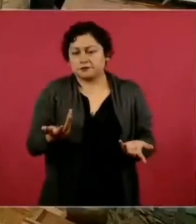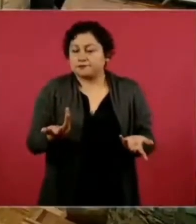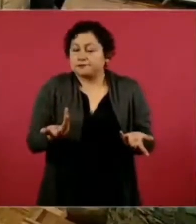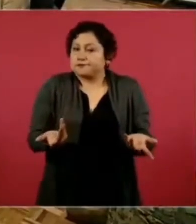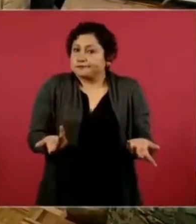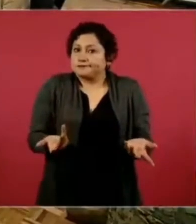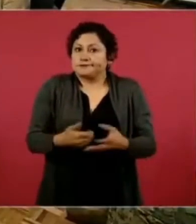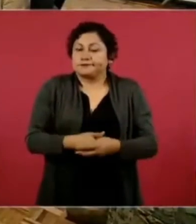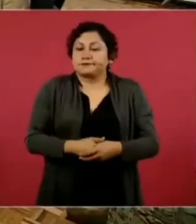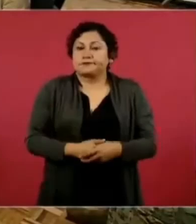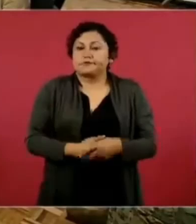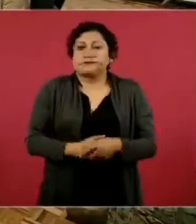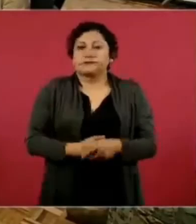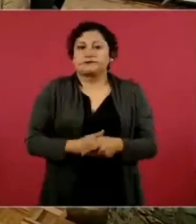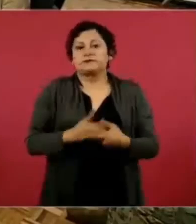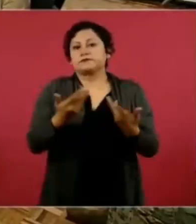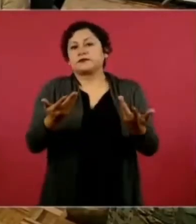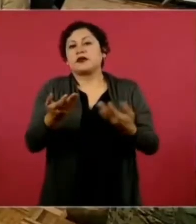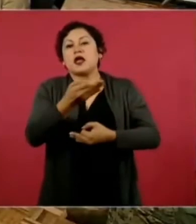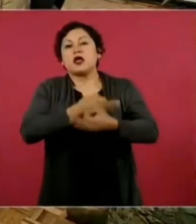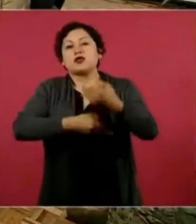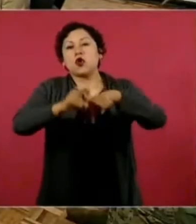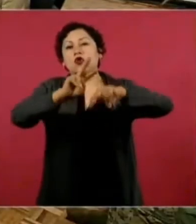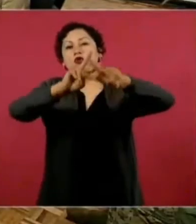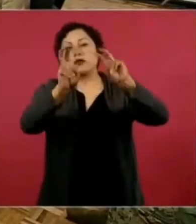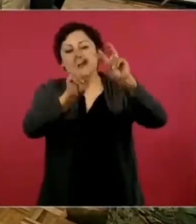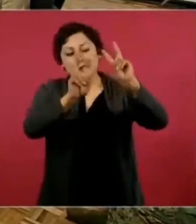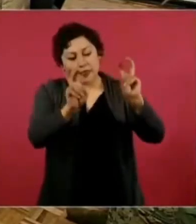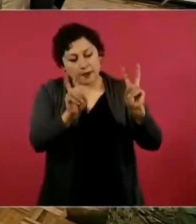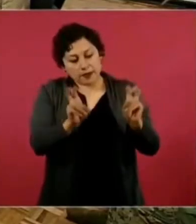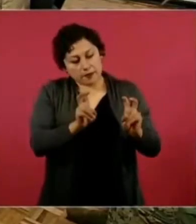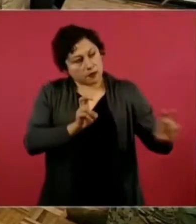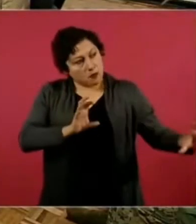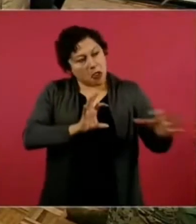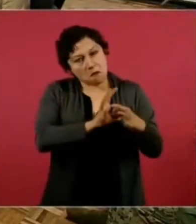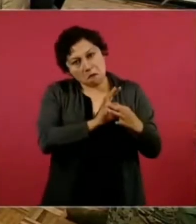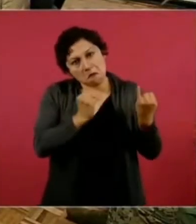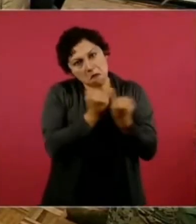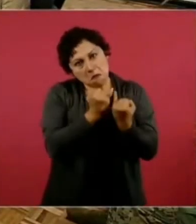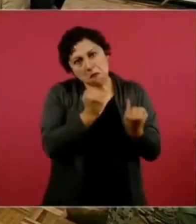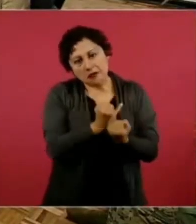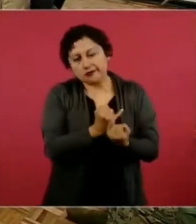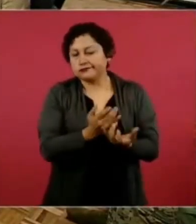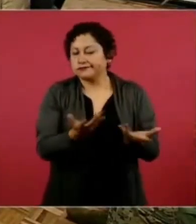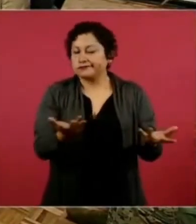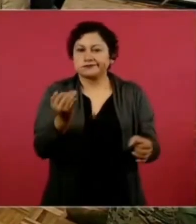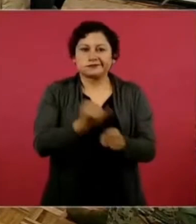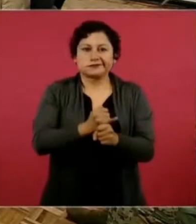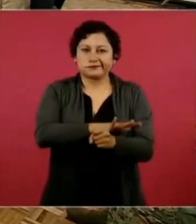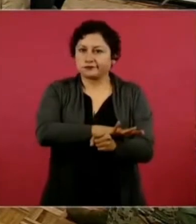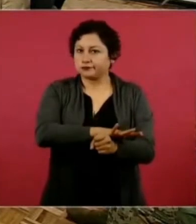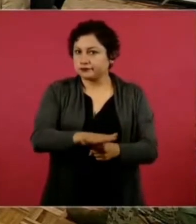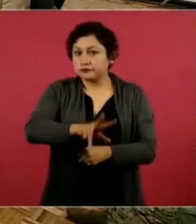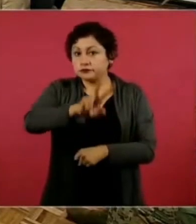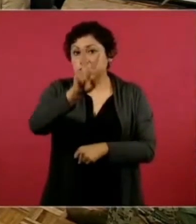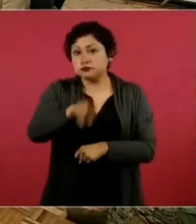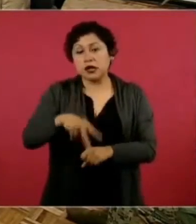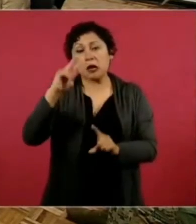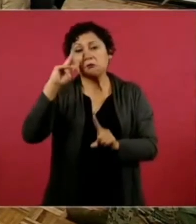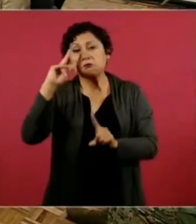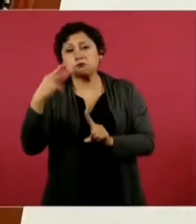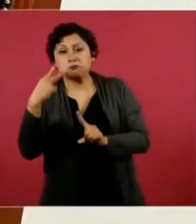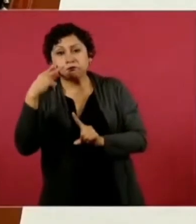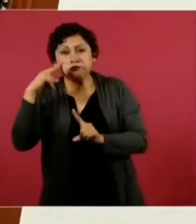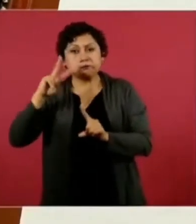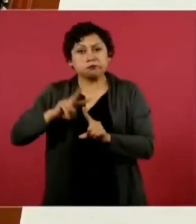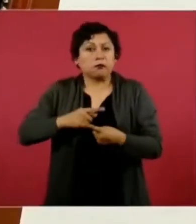podemos coincidir en todo, son enfoques distintos. Entonces, yo digo abrazos,